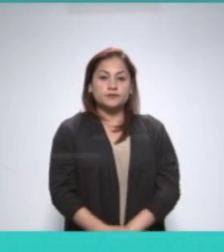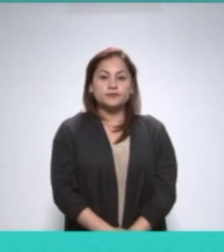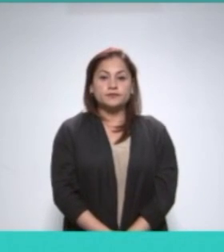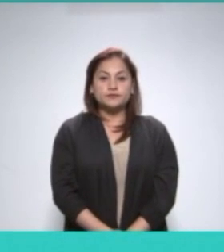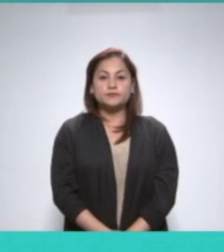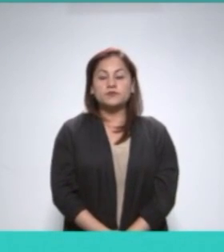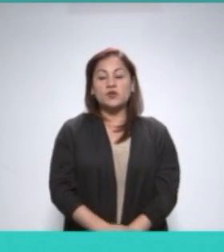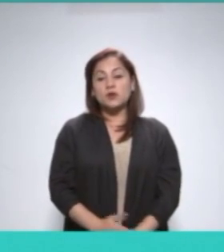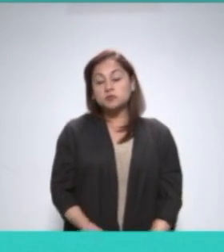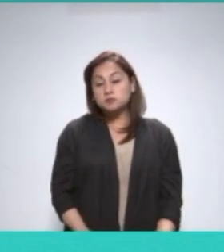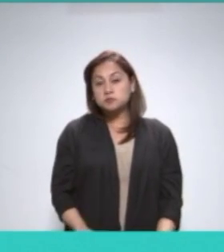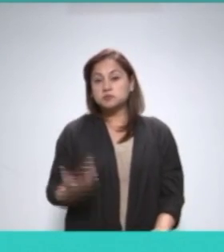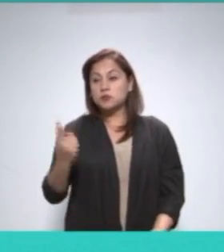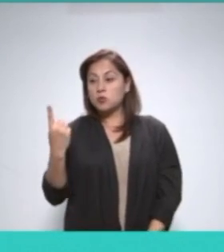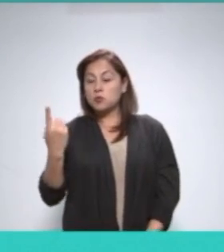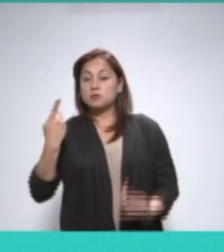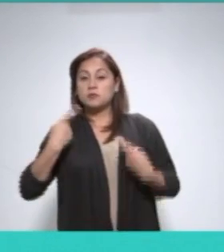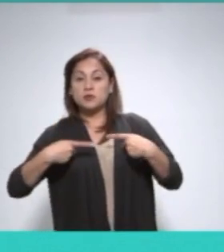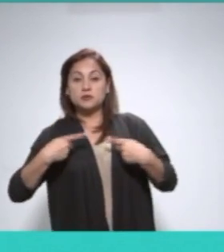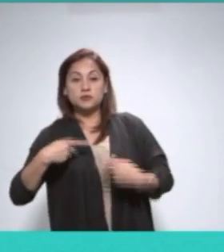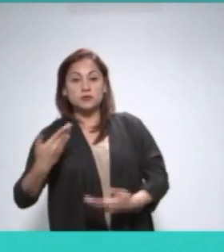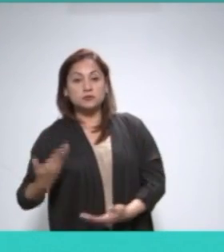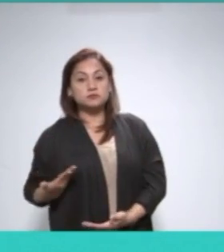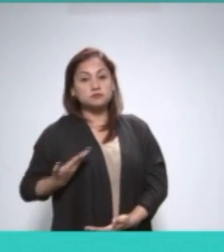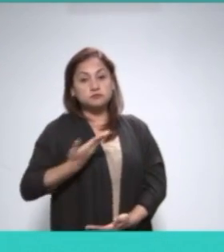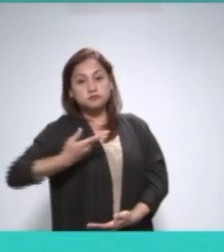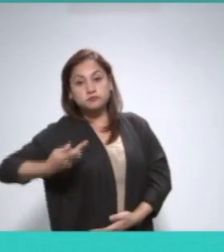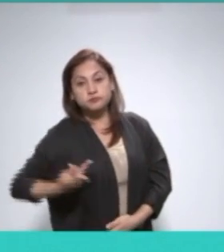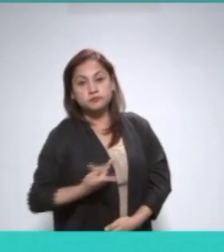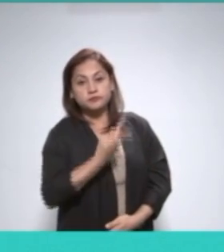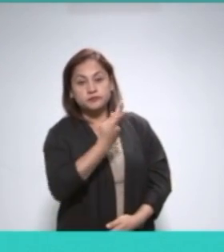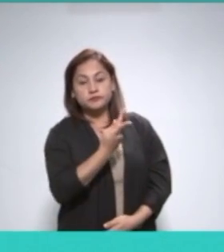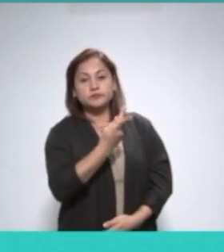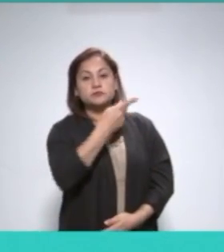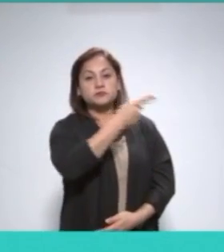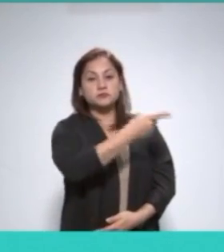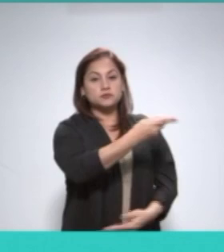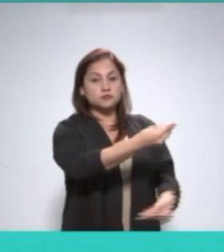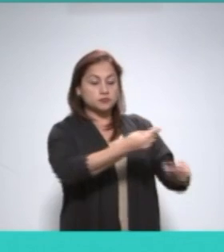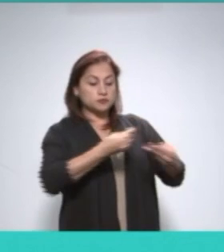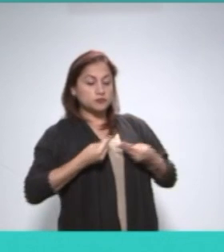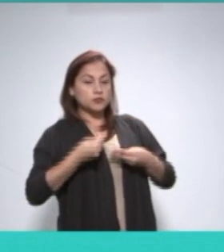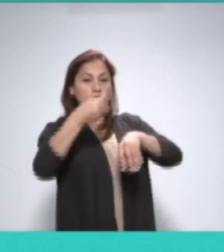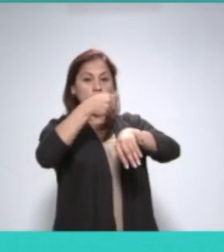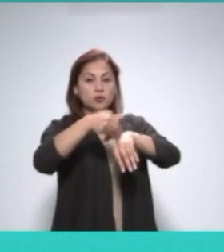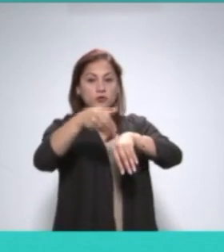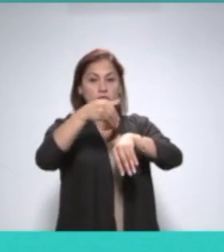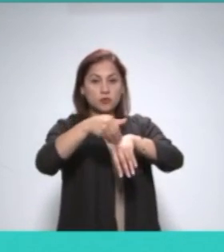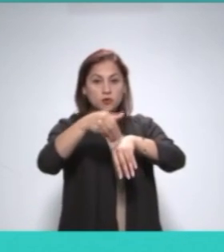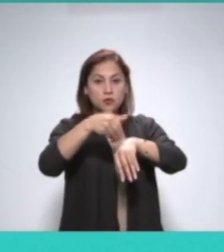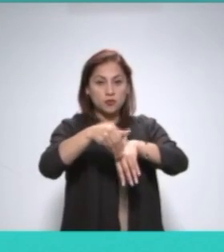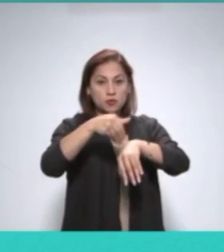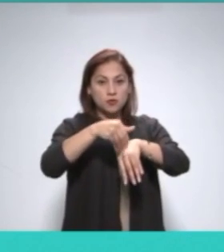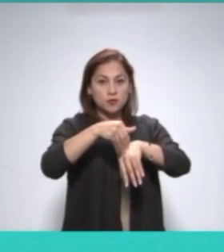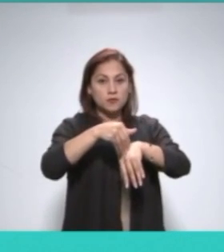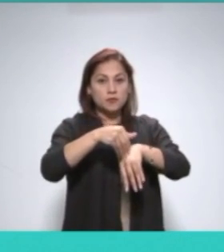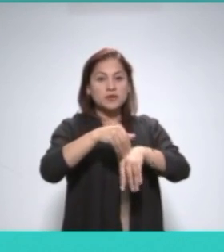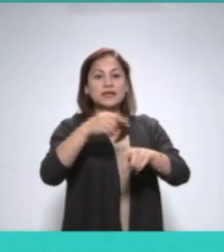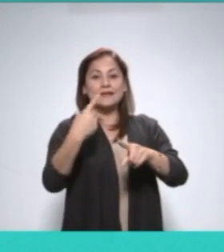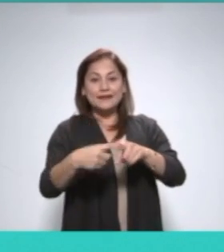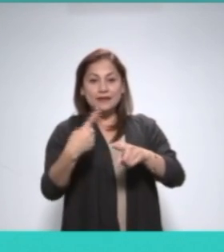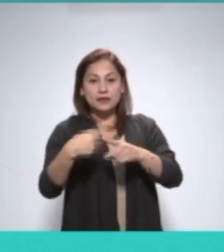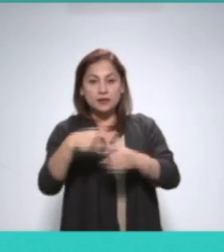Un particular solicitó que se le proporcionara, uno, el nombre o razón social del proveedor, dos,